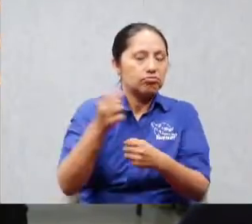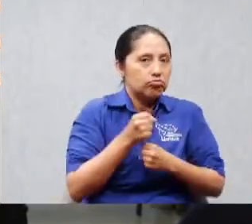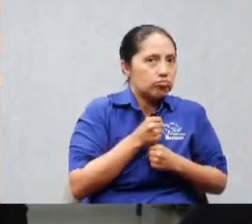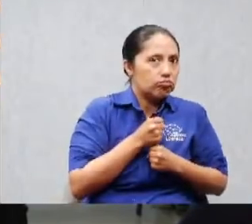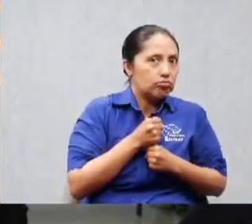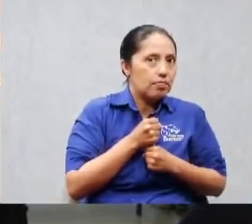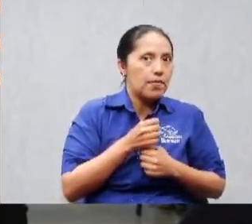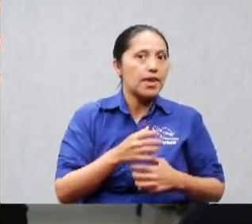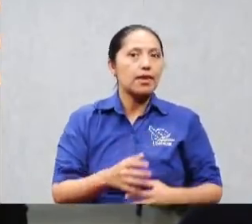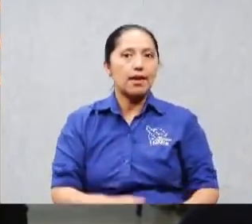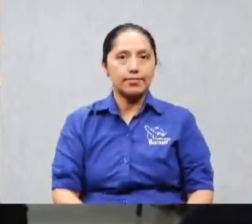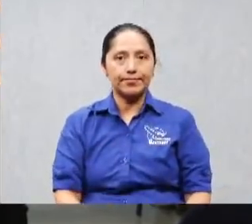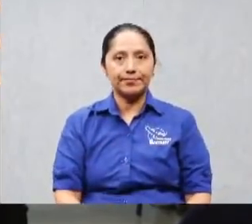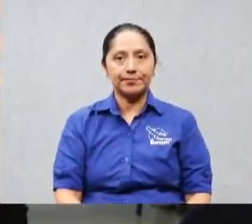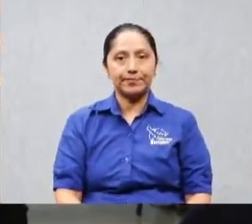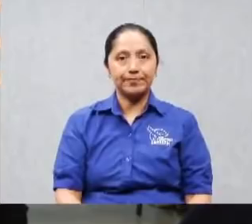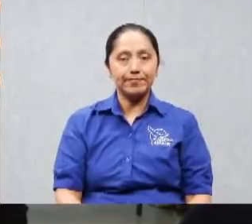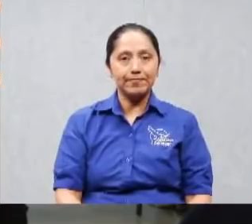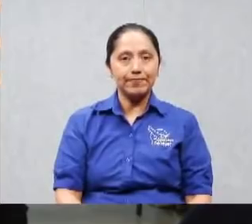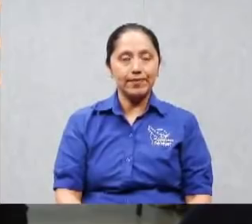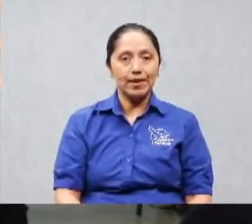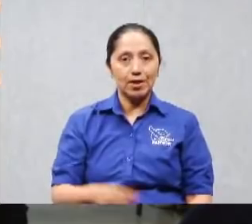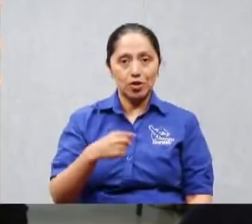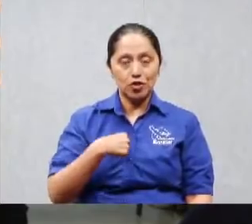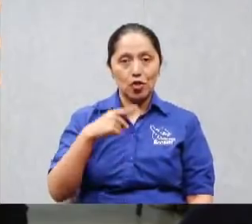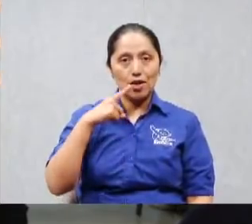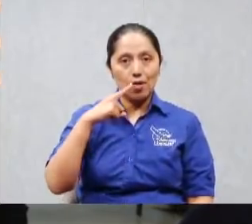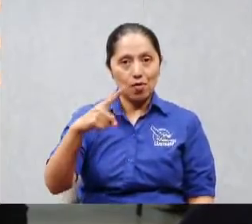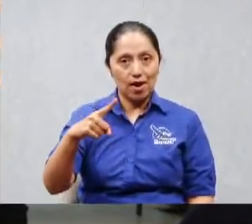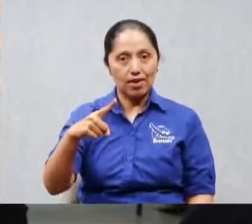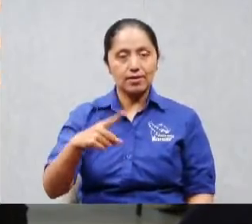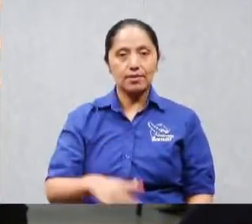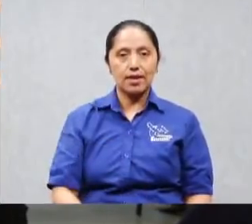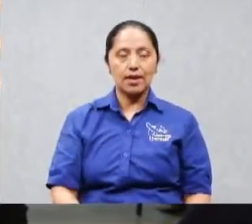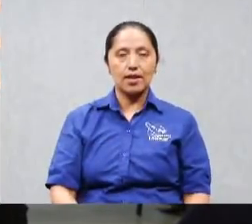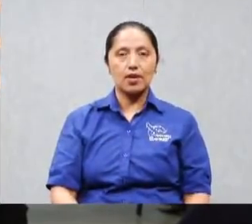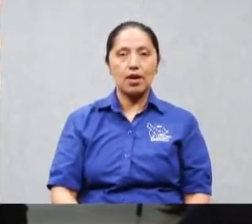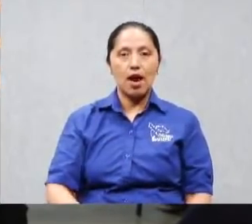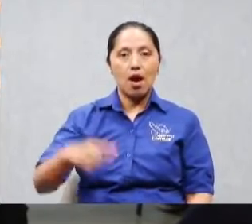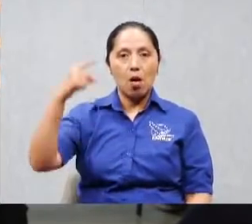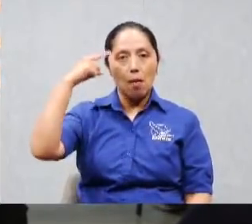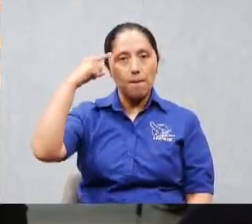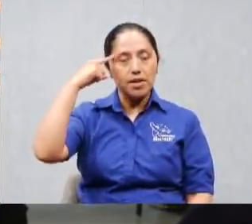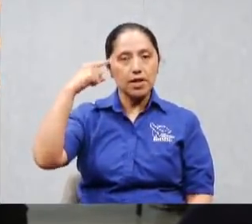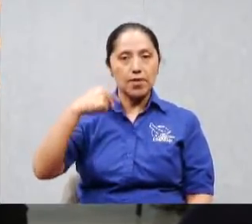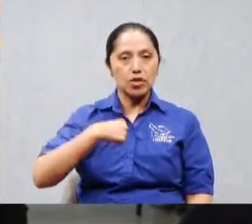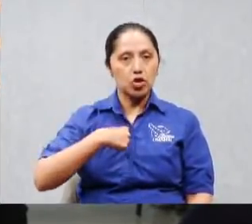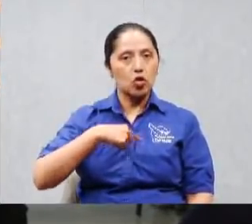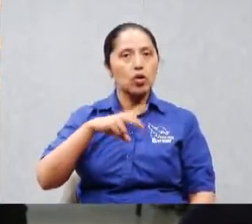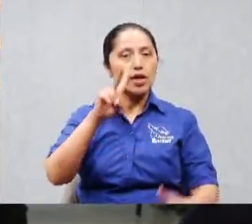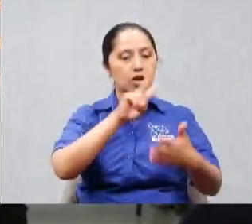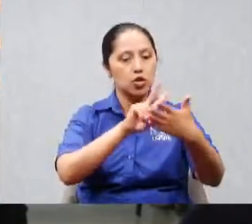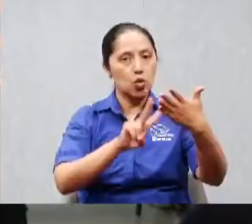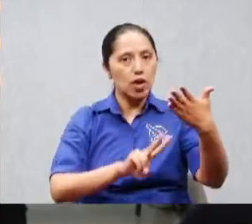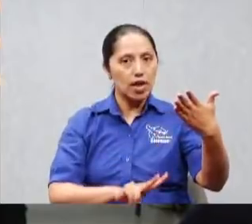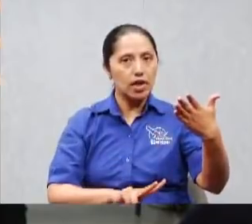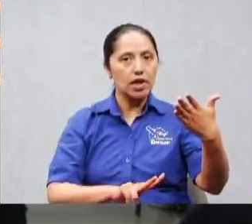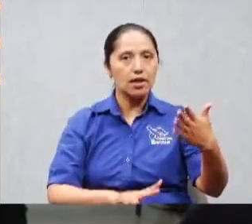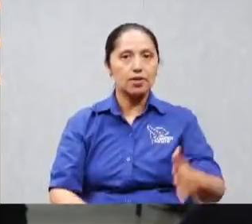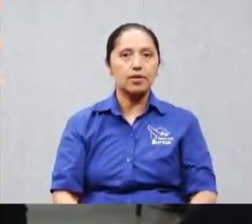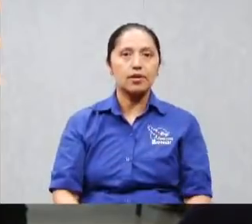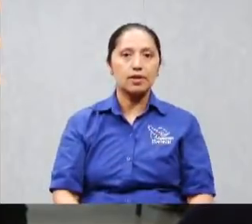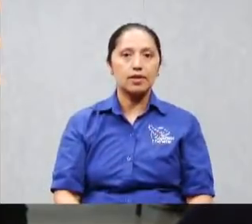mire pues le voy a decir un pensamiento que yo leí y yo dije la gente sí que es